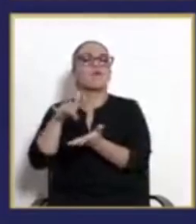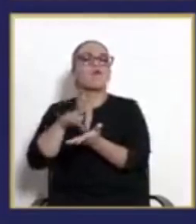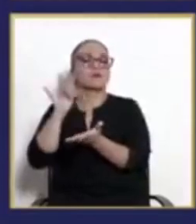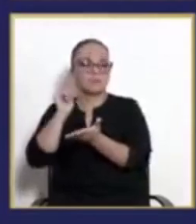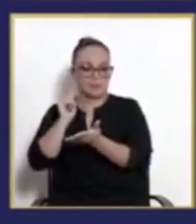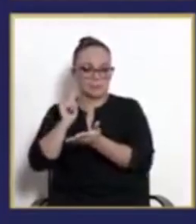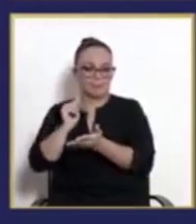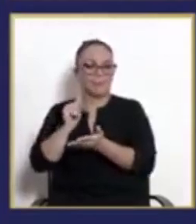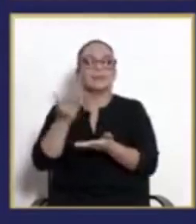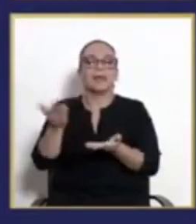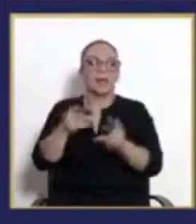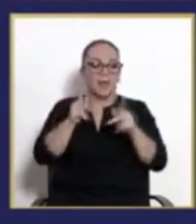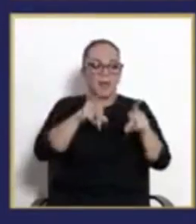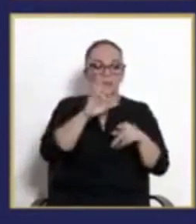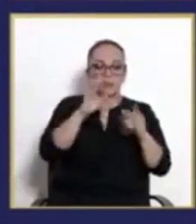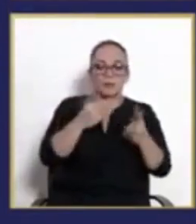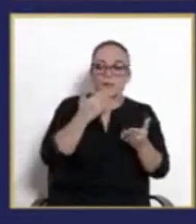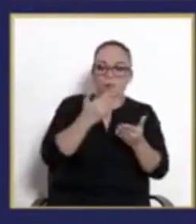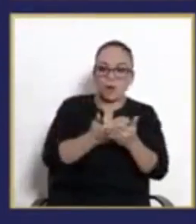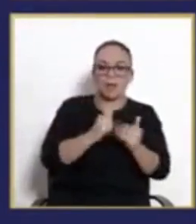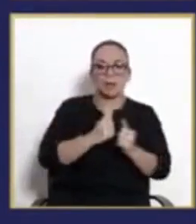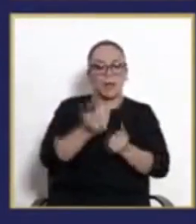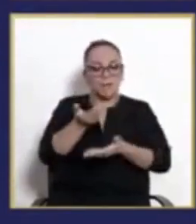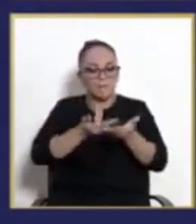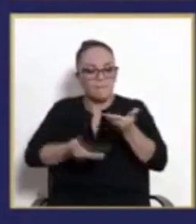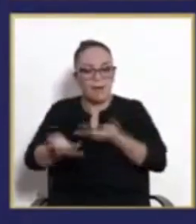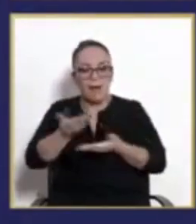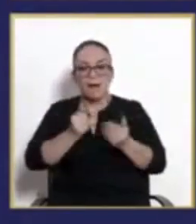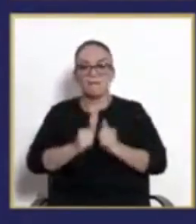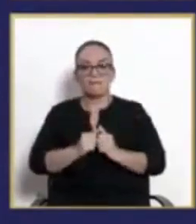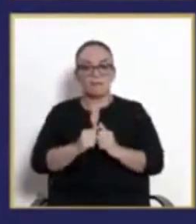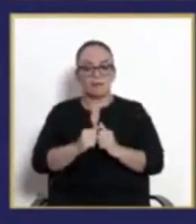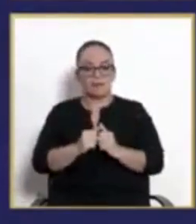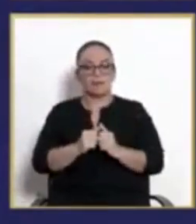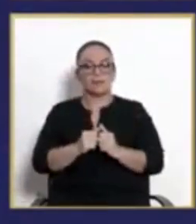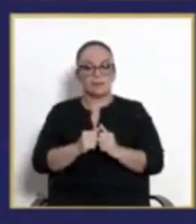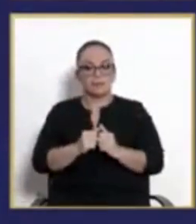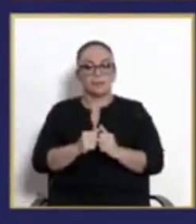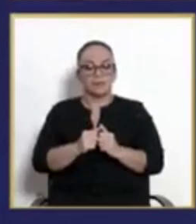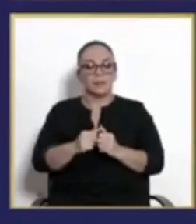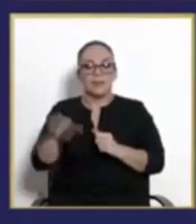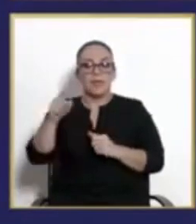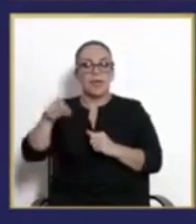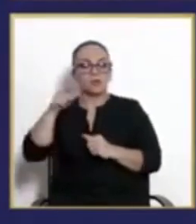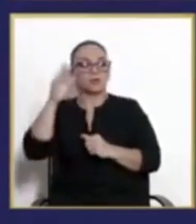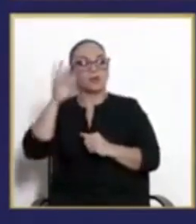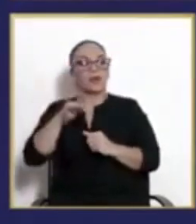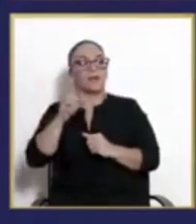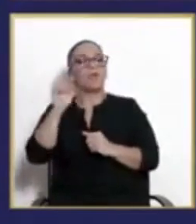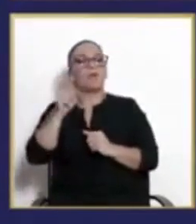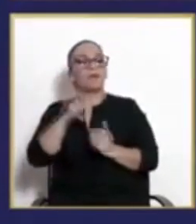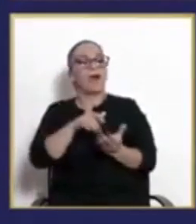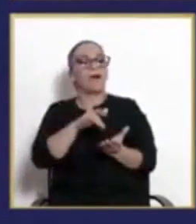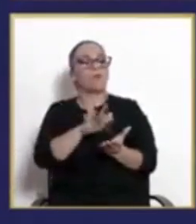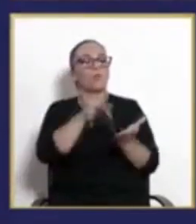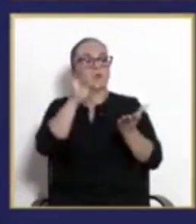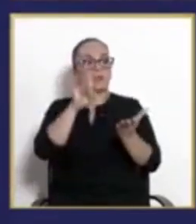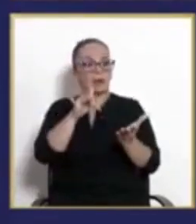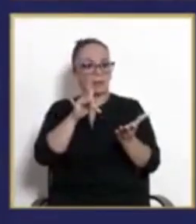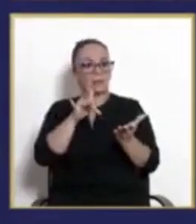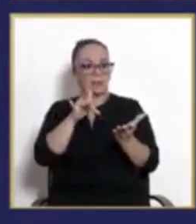la amabilidad, el corazón generoso de los costarricenses se puede confundir con debilidad.